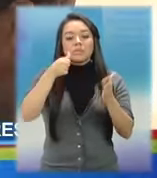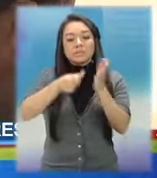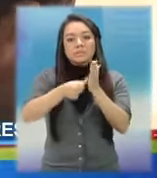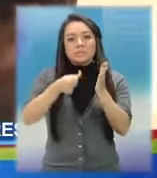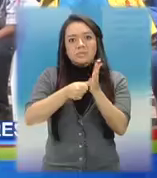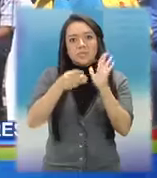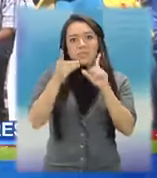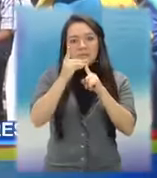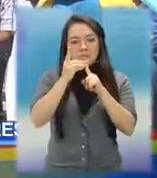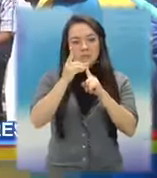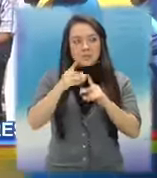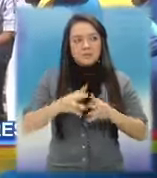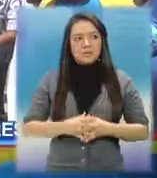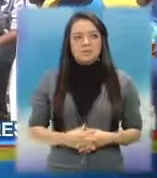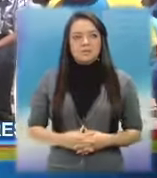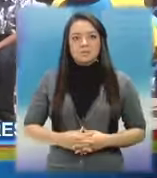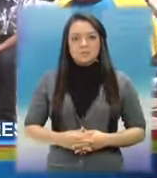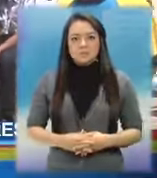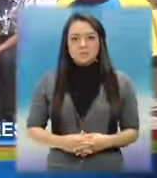identificación.